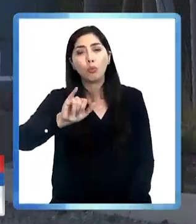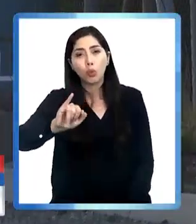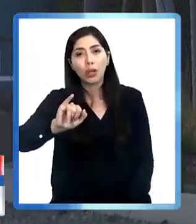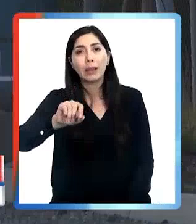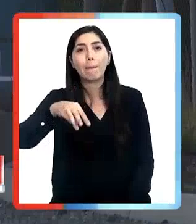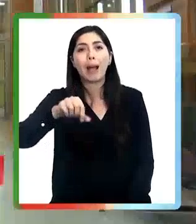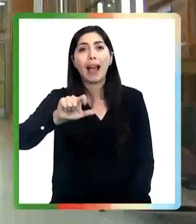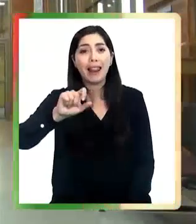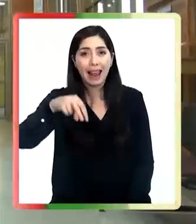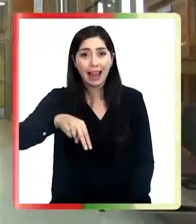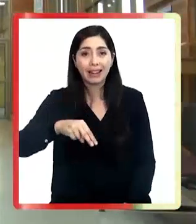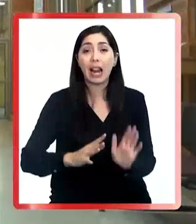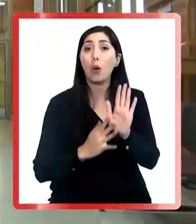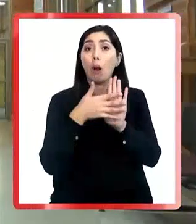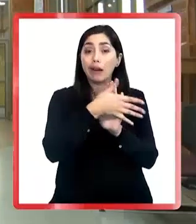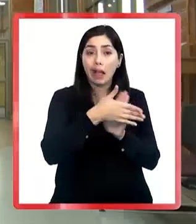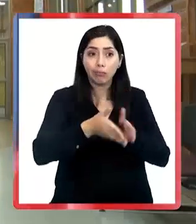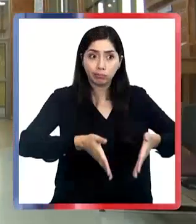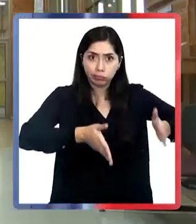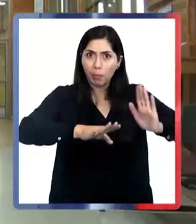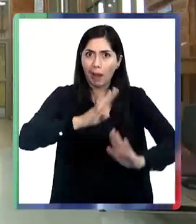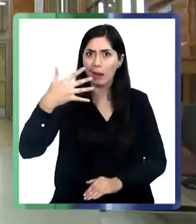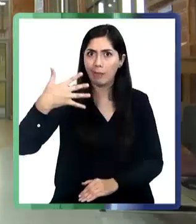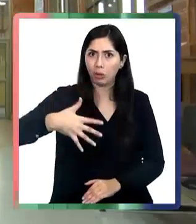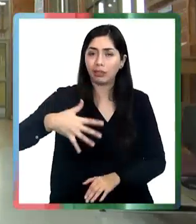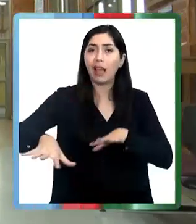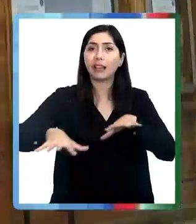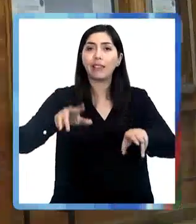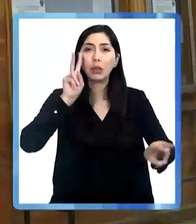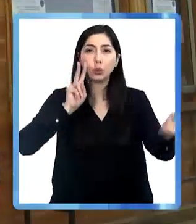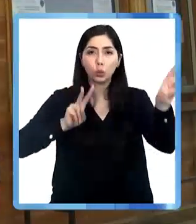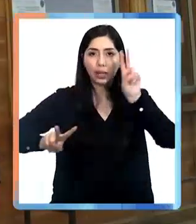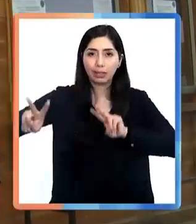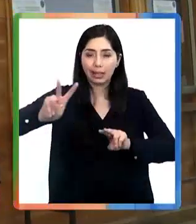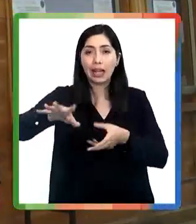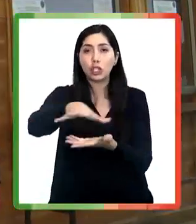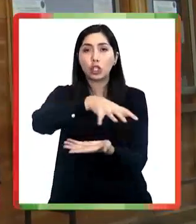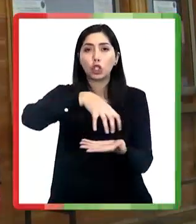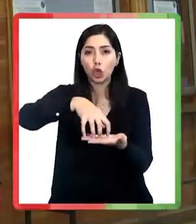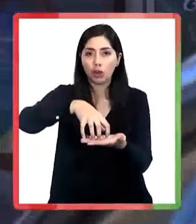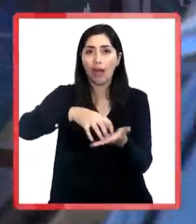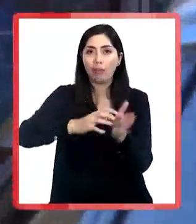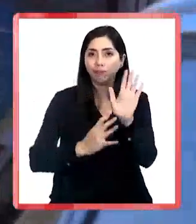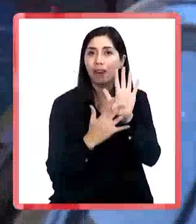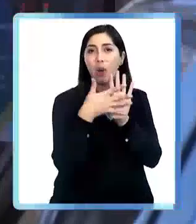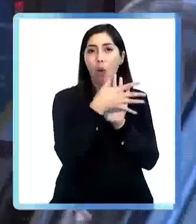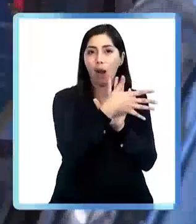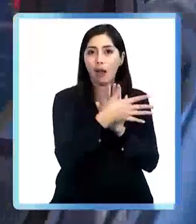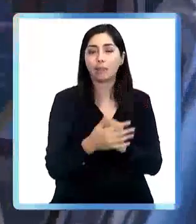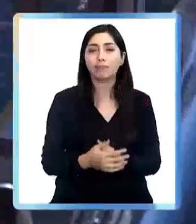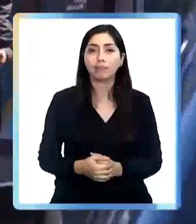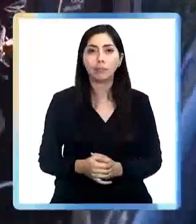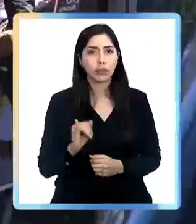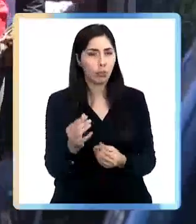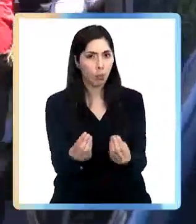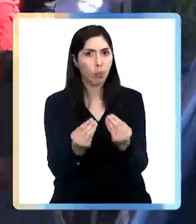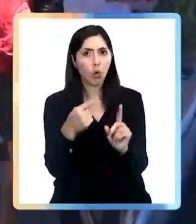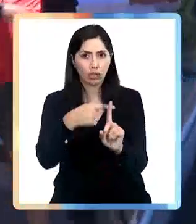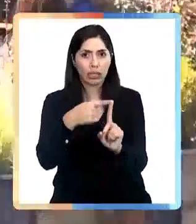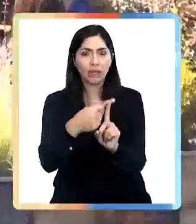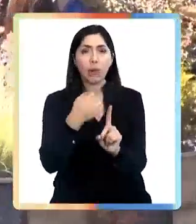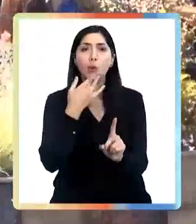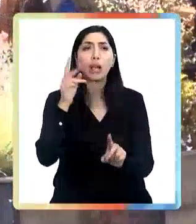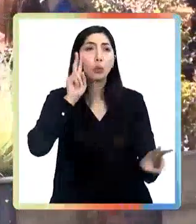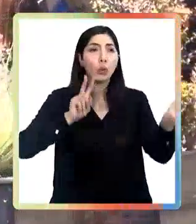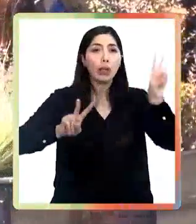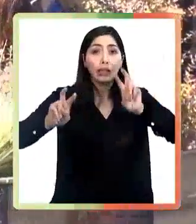Este paso es uno de los más importantes para la actividad turística en la zona lacustre de la región. Nos conviene que así sea porque la oferta